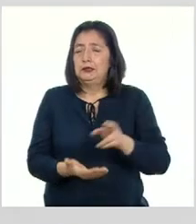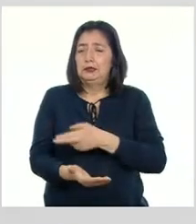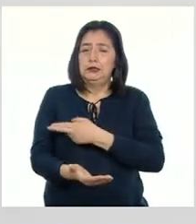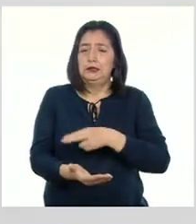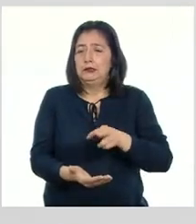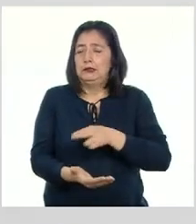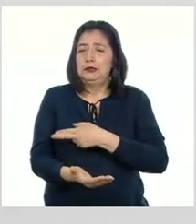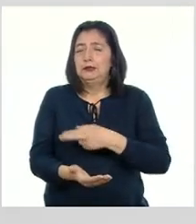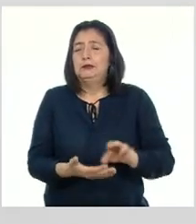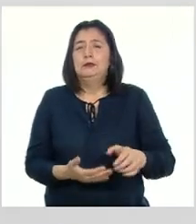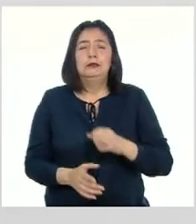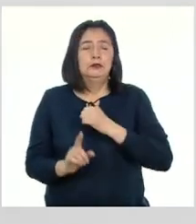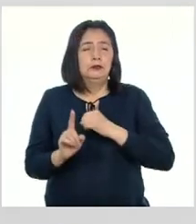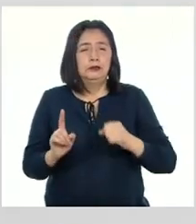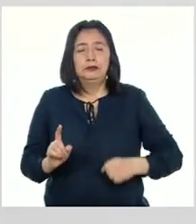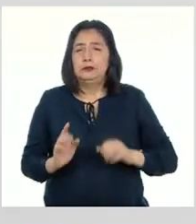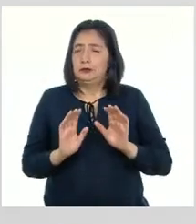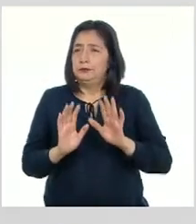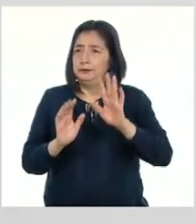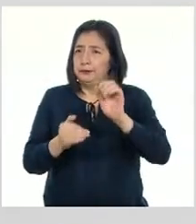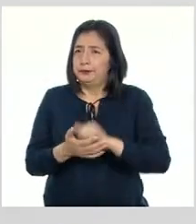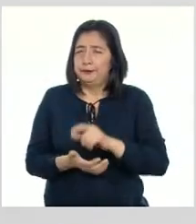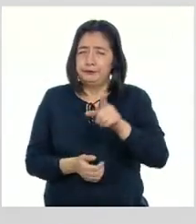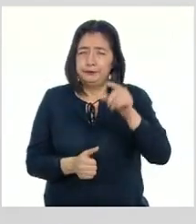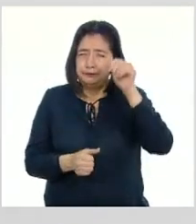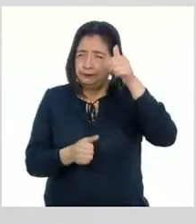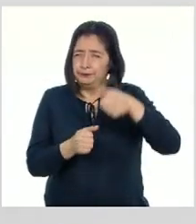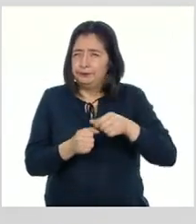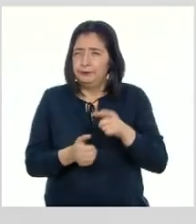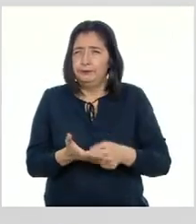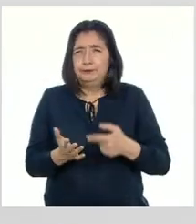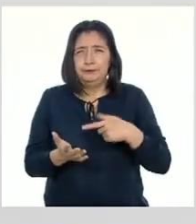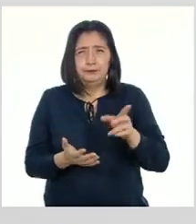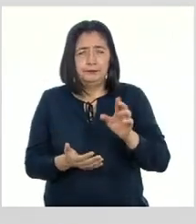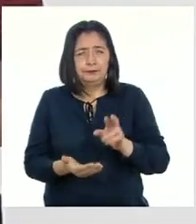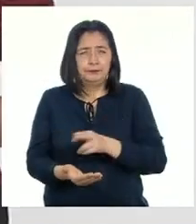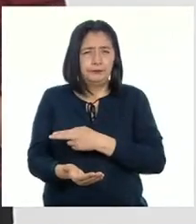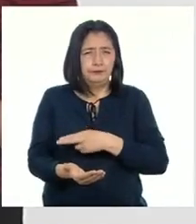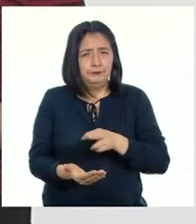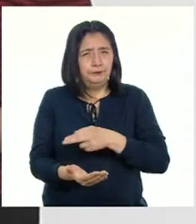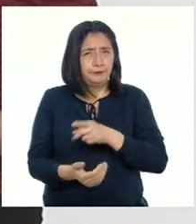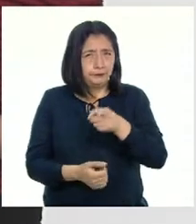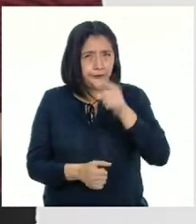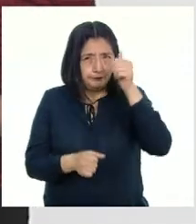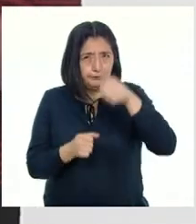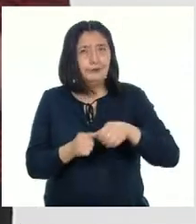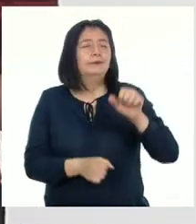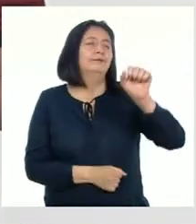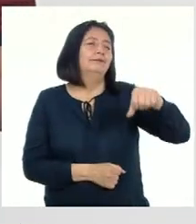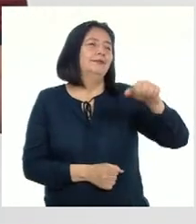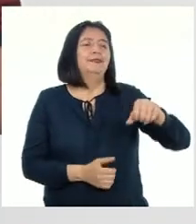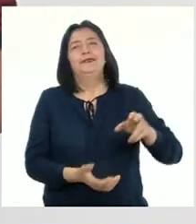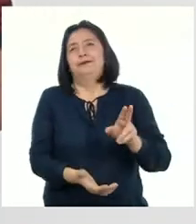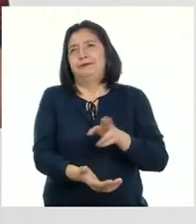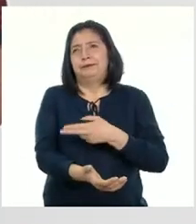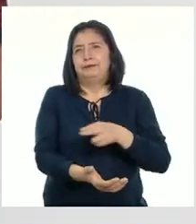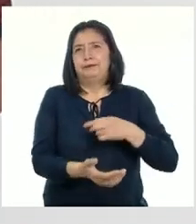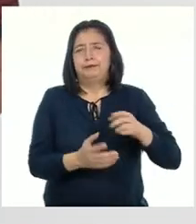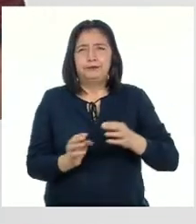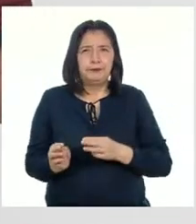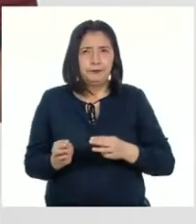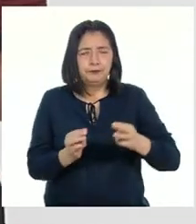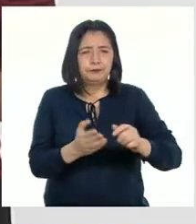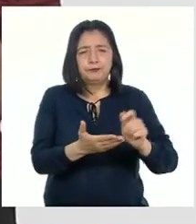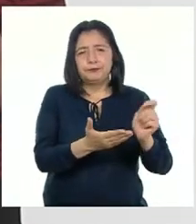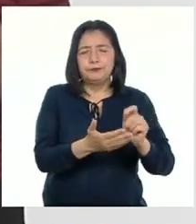himno oficial del Señor de los Milagros ¿Recuerdas lo que era un himno? Sí Un himno es una forma